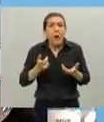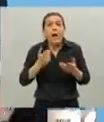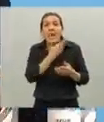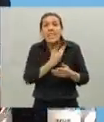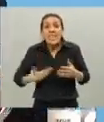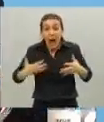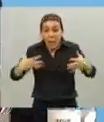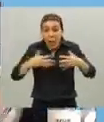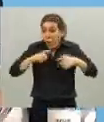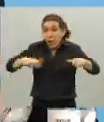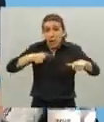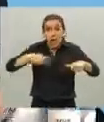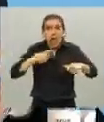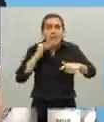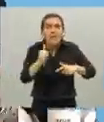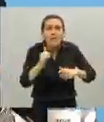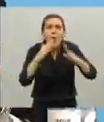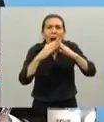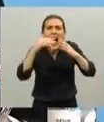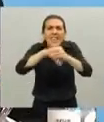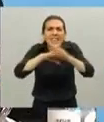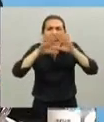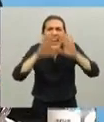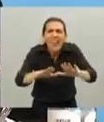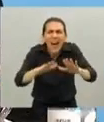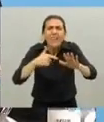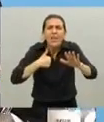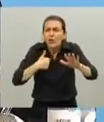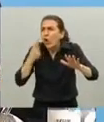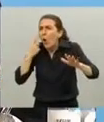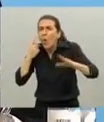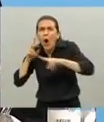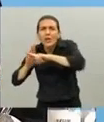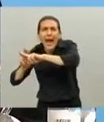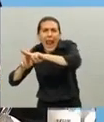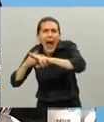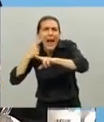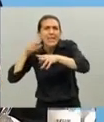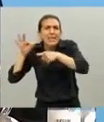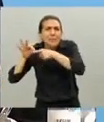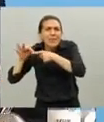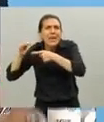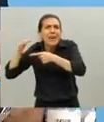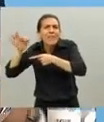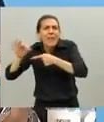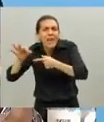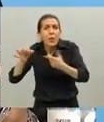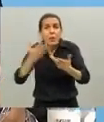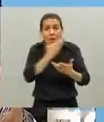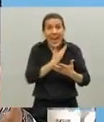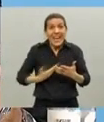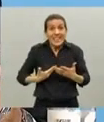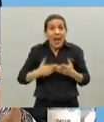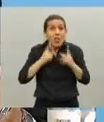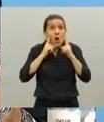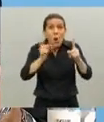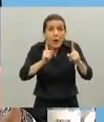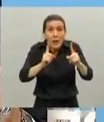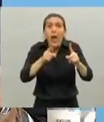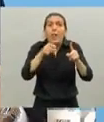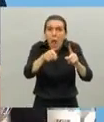casa y cuídate yo mientras tanto voy a buscar donde está el virus eso es angustiante que el Estado no esté presente ahí